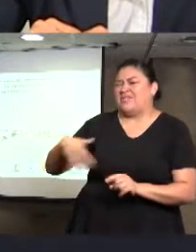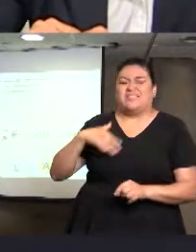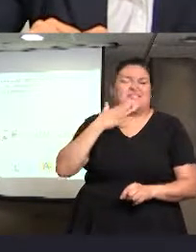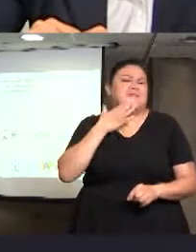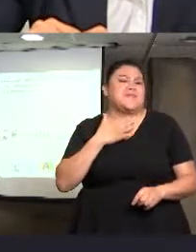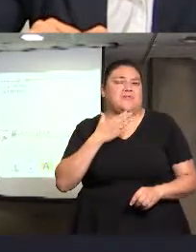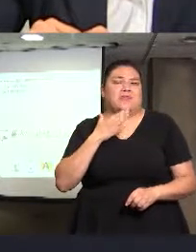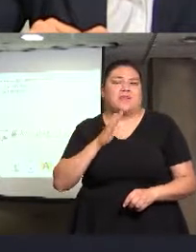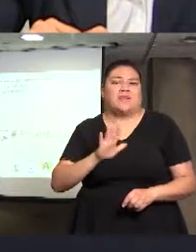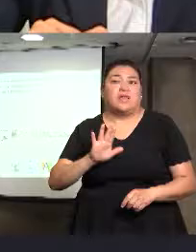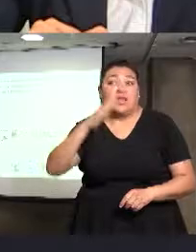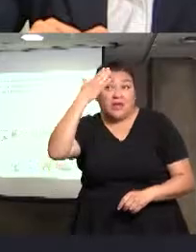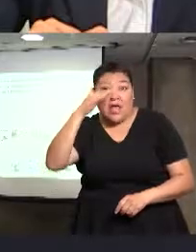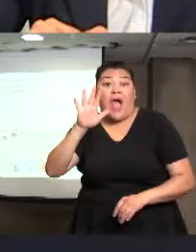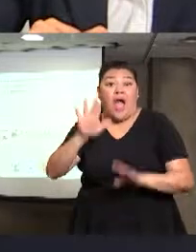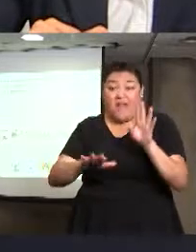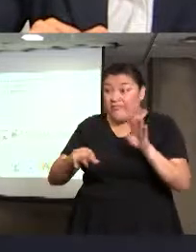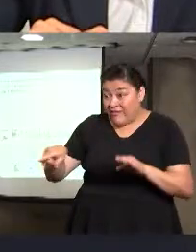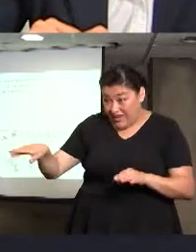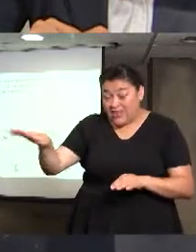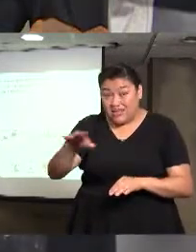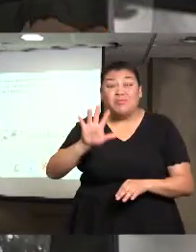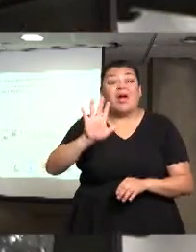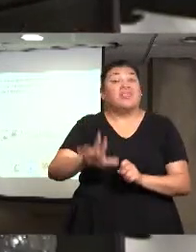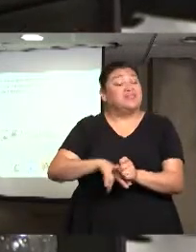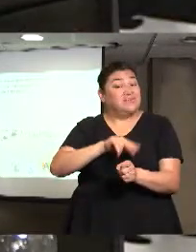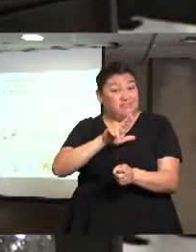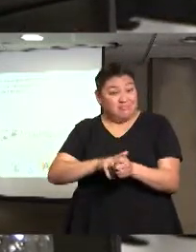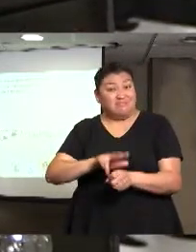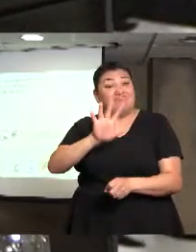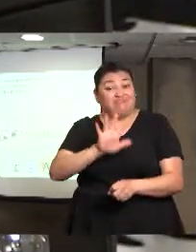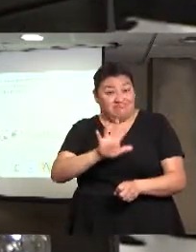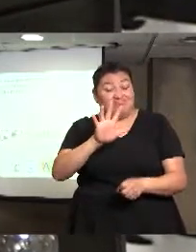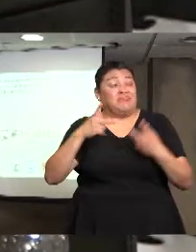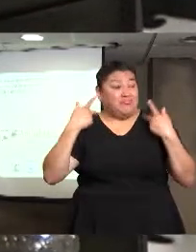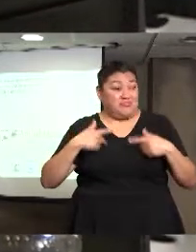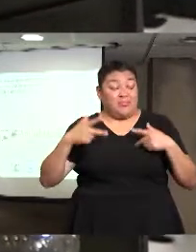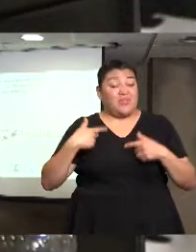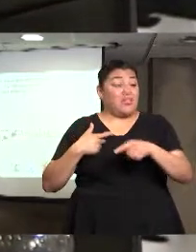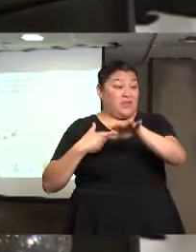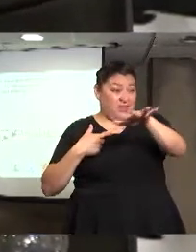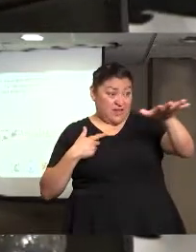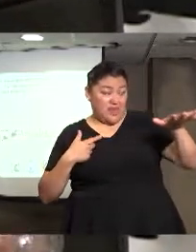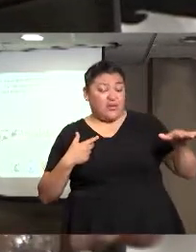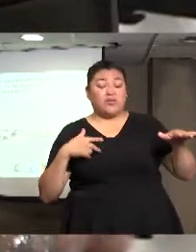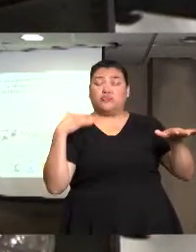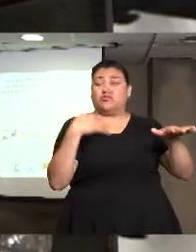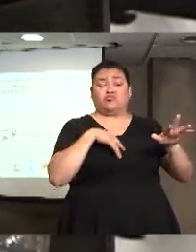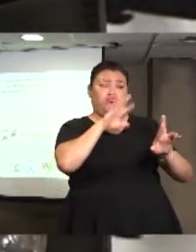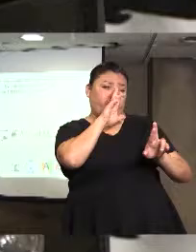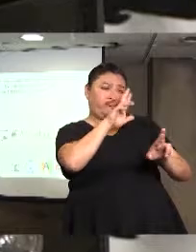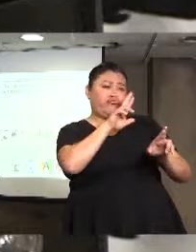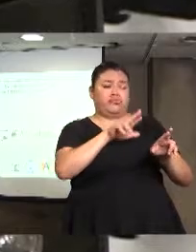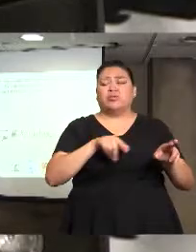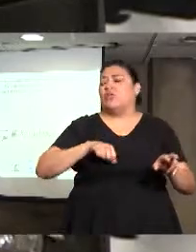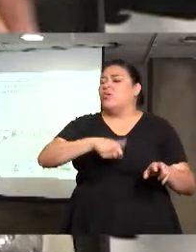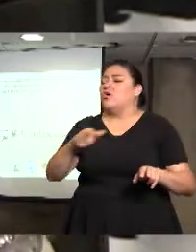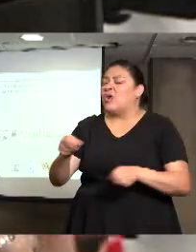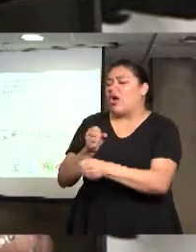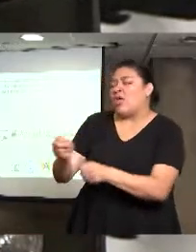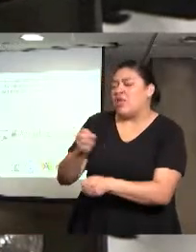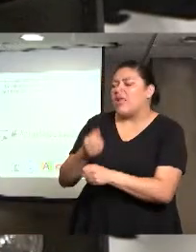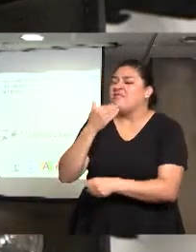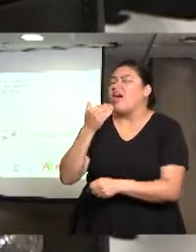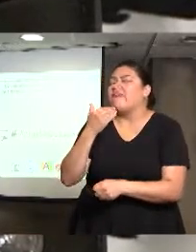decir, este asunto de los ciudadanos de primera y de segunda es algo que existe, es decir, personas que son vistas como, bueno, pues es normal que se les explote,